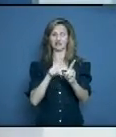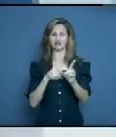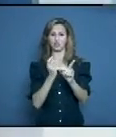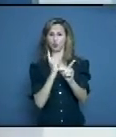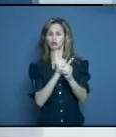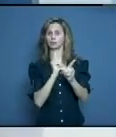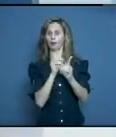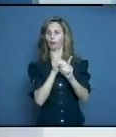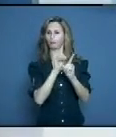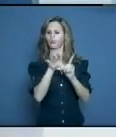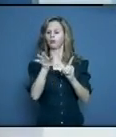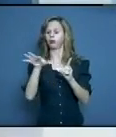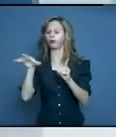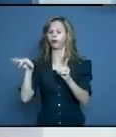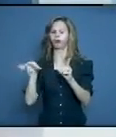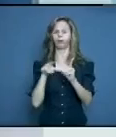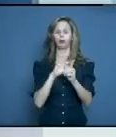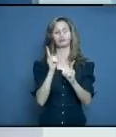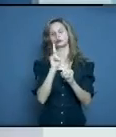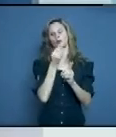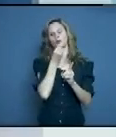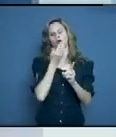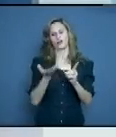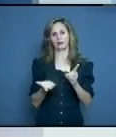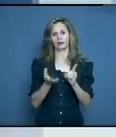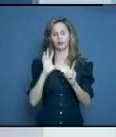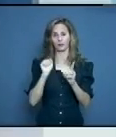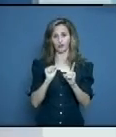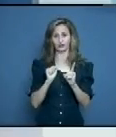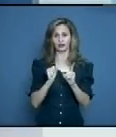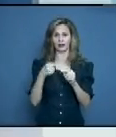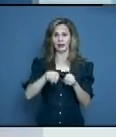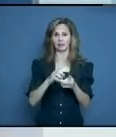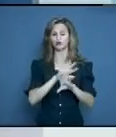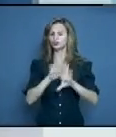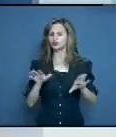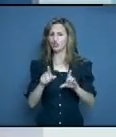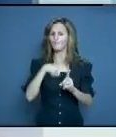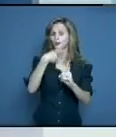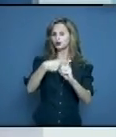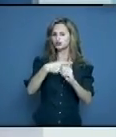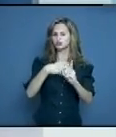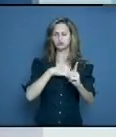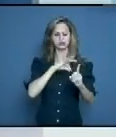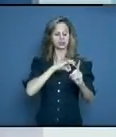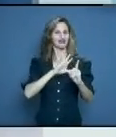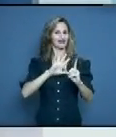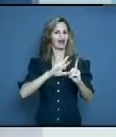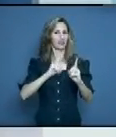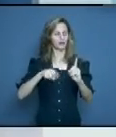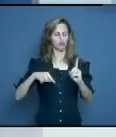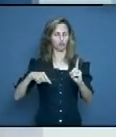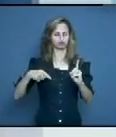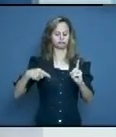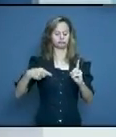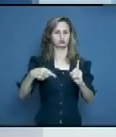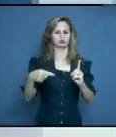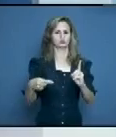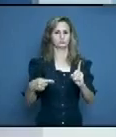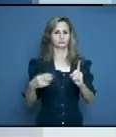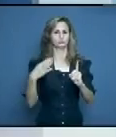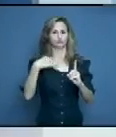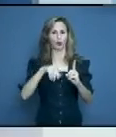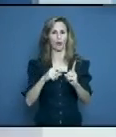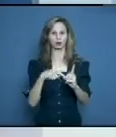Si yo te digo que ya un caso que es positivo, que ya está y que no tiene síntomas, pero si yo me paso varios días eliminando sin síntomas